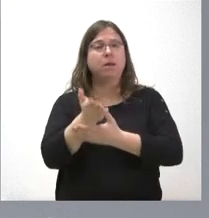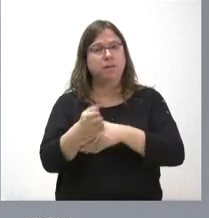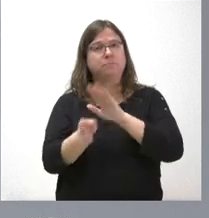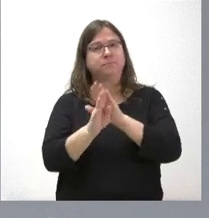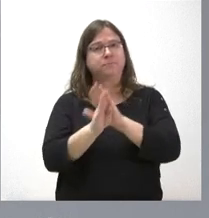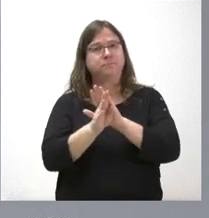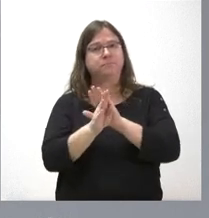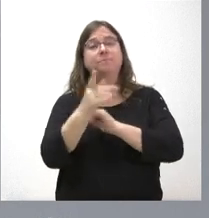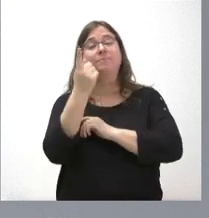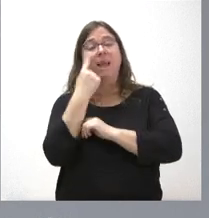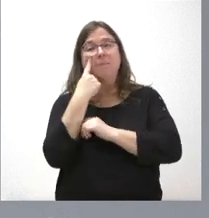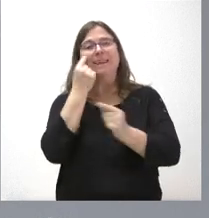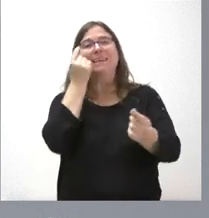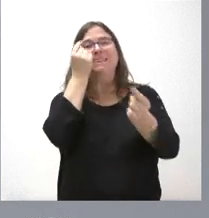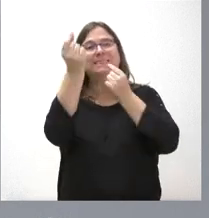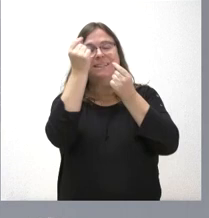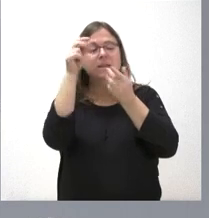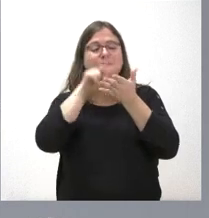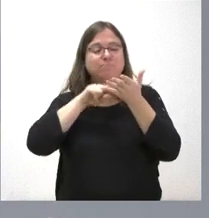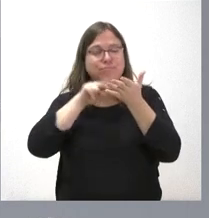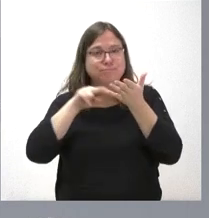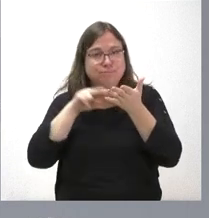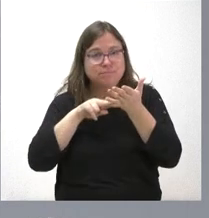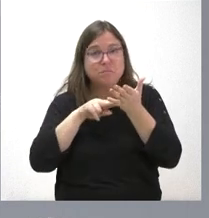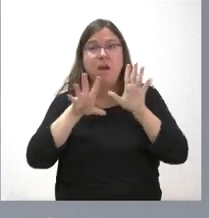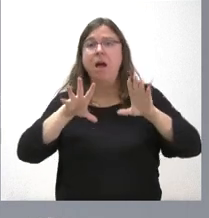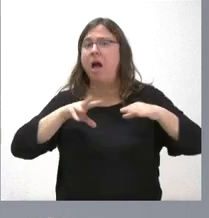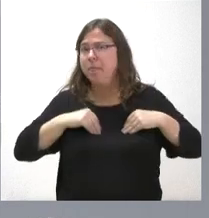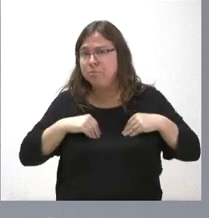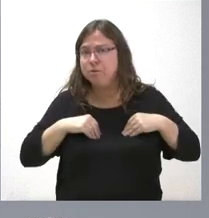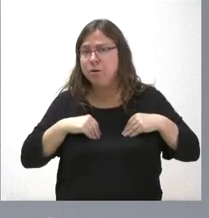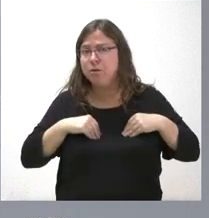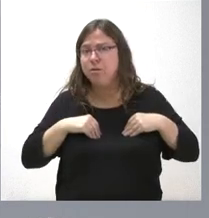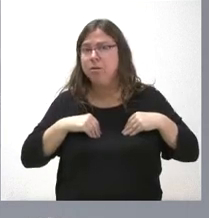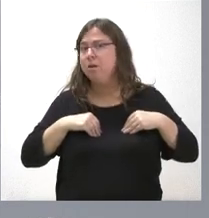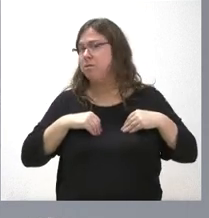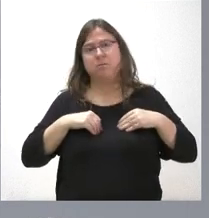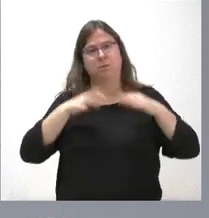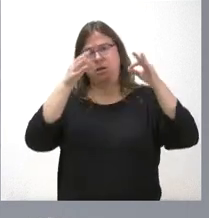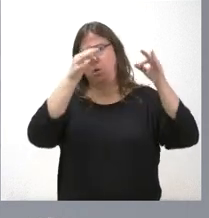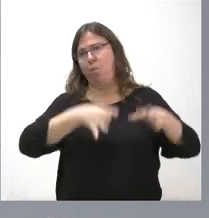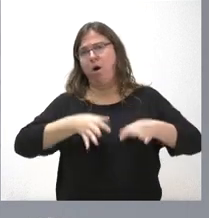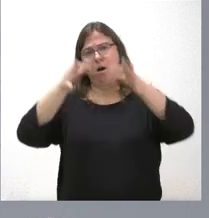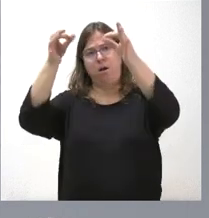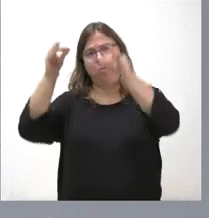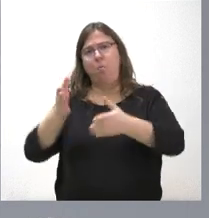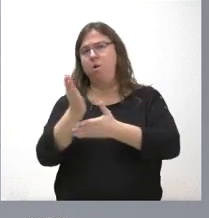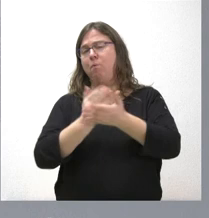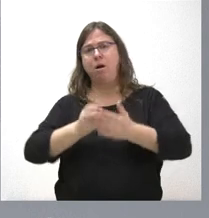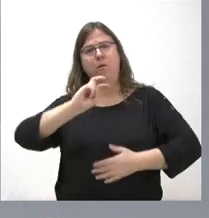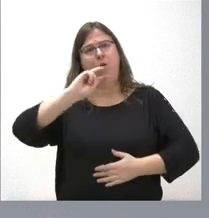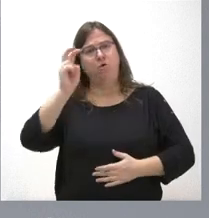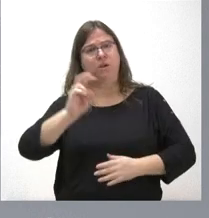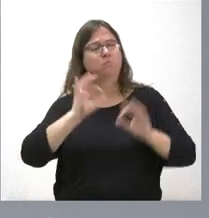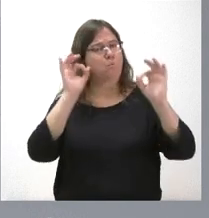a ver la letra pequeña, pero no vamos a aceptar que no venga en las mismas condiciones que se ha transferido